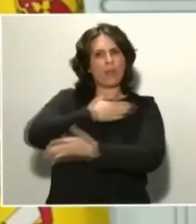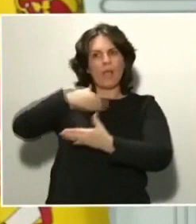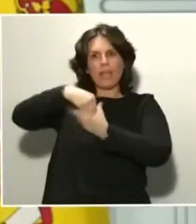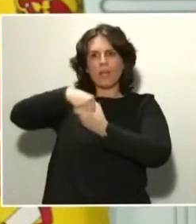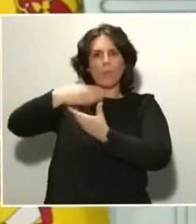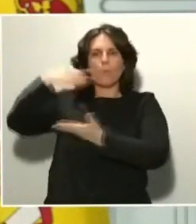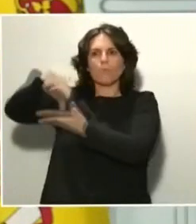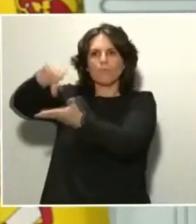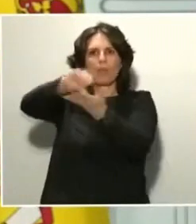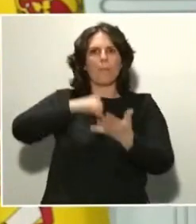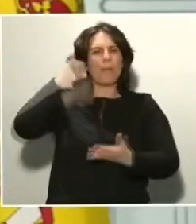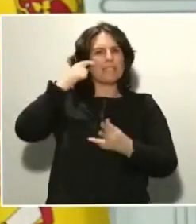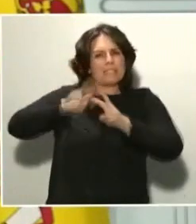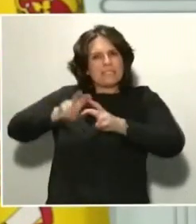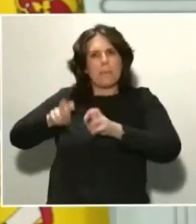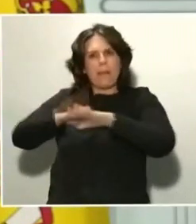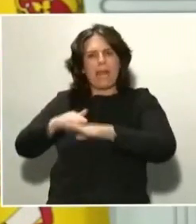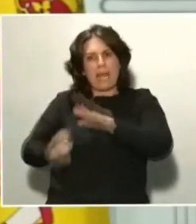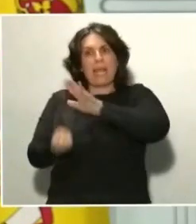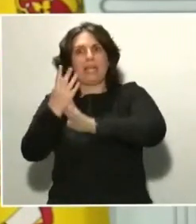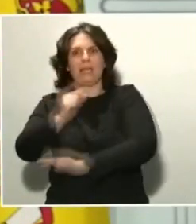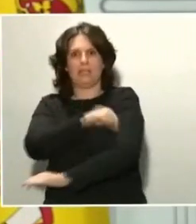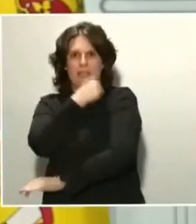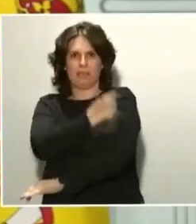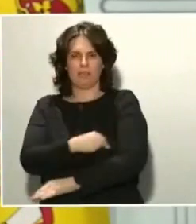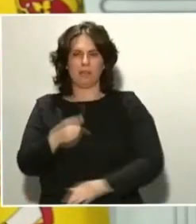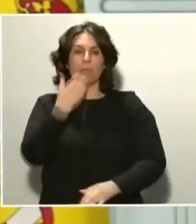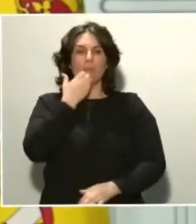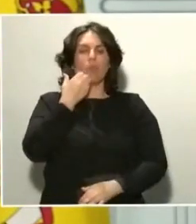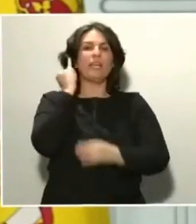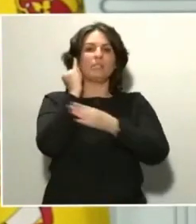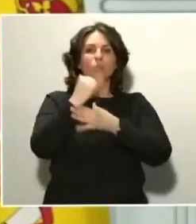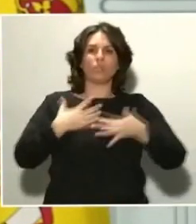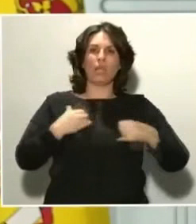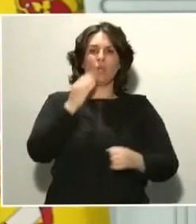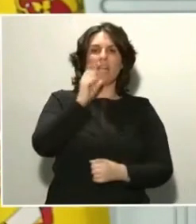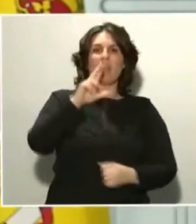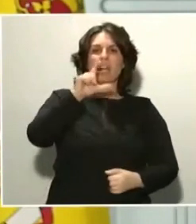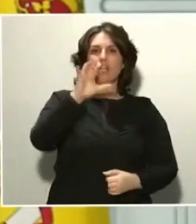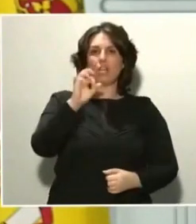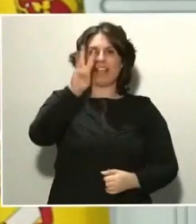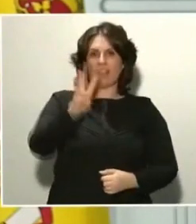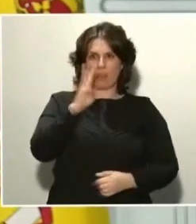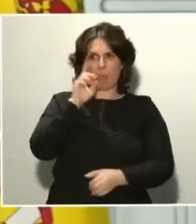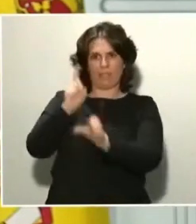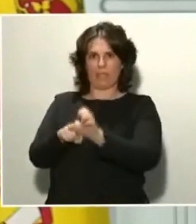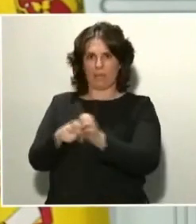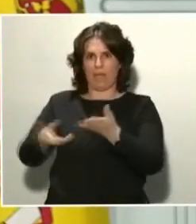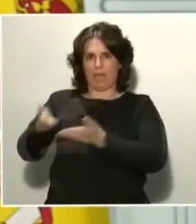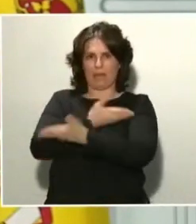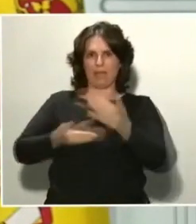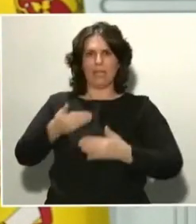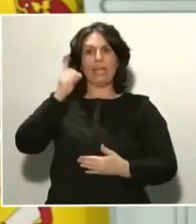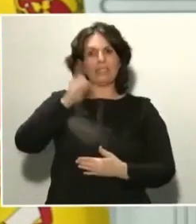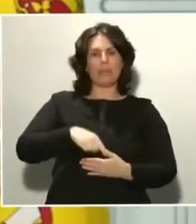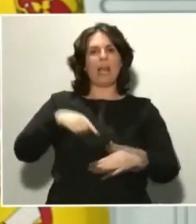de investigación del Instituto de Salud Carlos III participan en proyectos europeos y los expertos de la Agencia Española de Medicamentos y